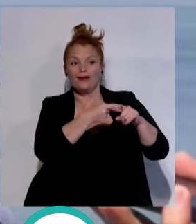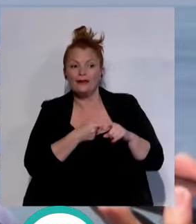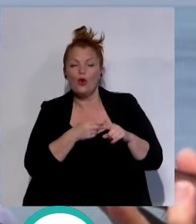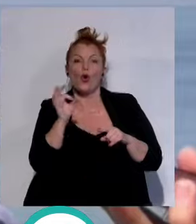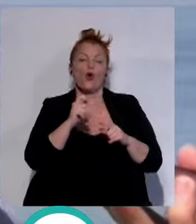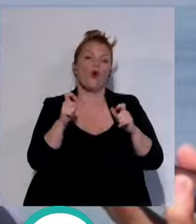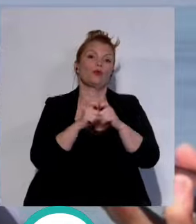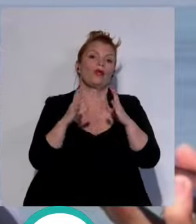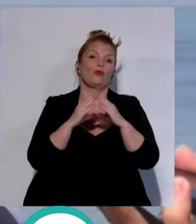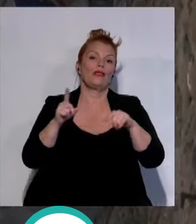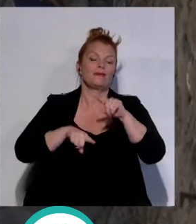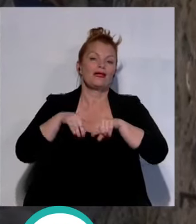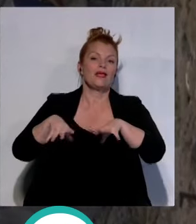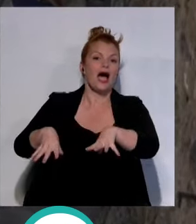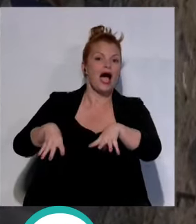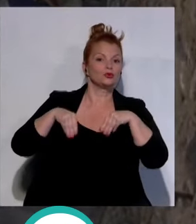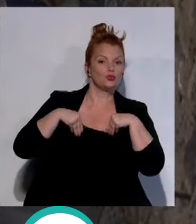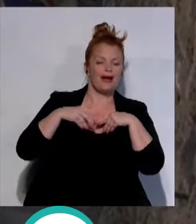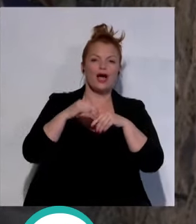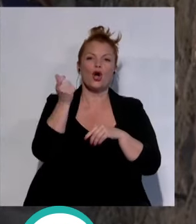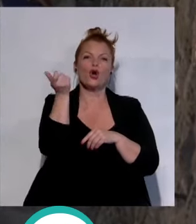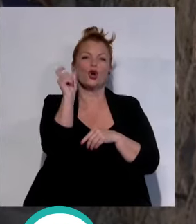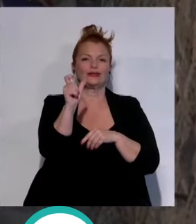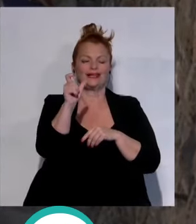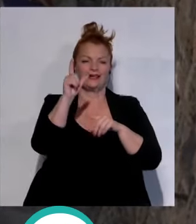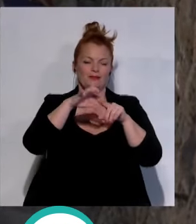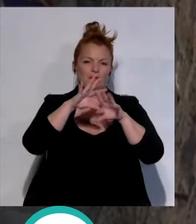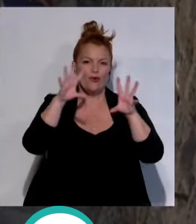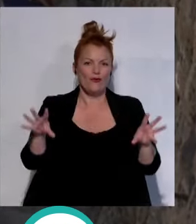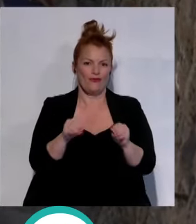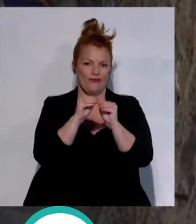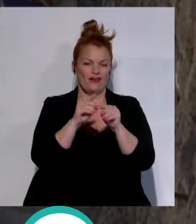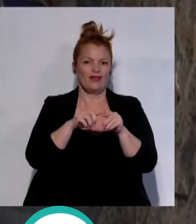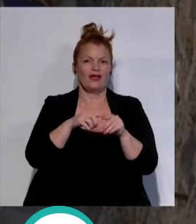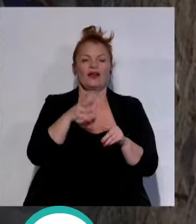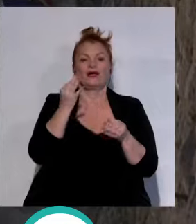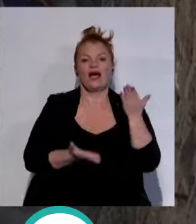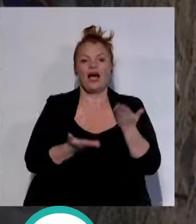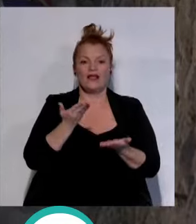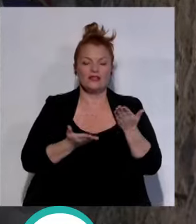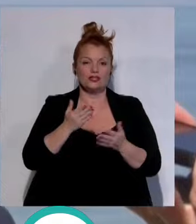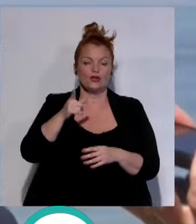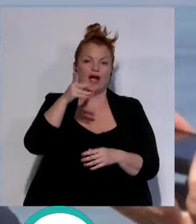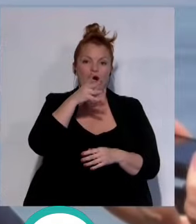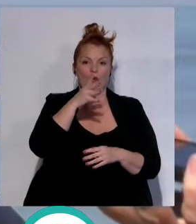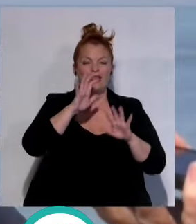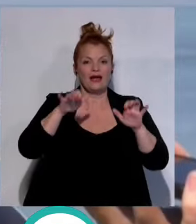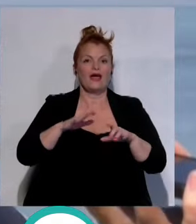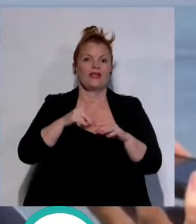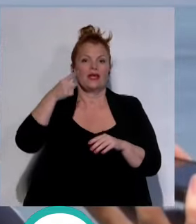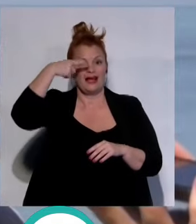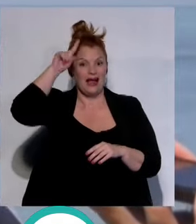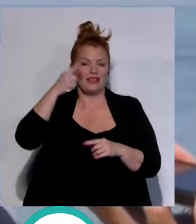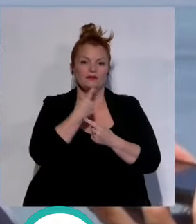Junta de Andalucía quien asuma el coste final de esa obra de verma, recibimos en Aguas de Cádiz la decisión del alcalde de que pusiéramos en marcha ya eso,